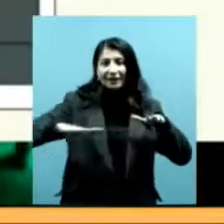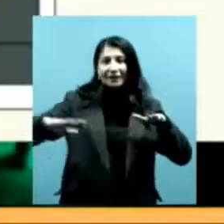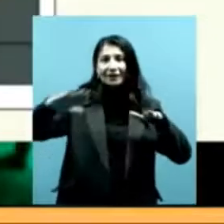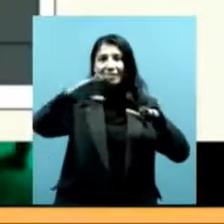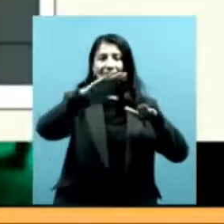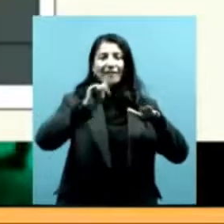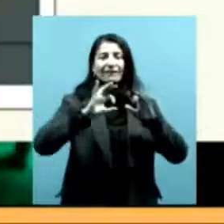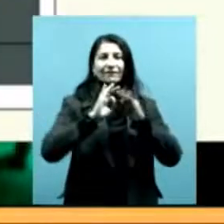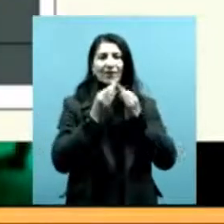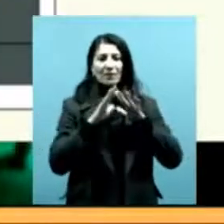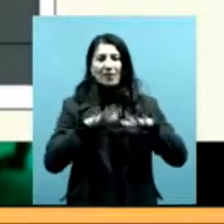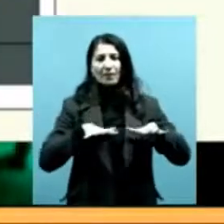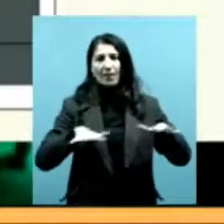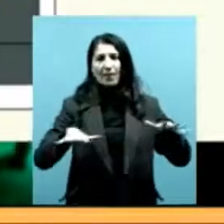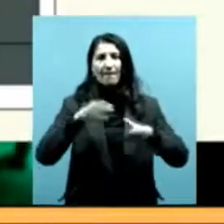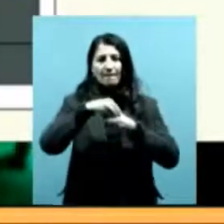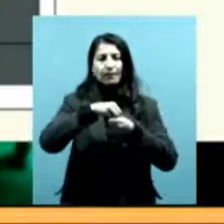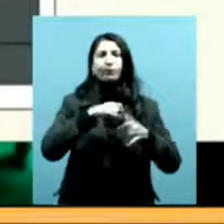familias.